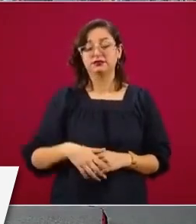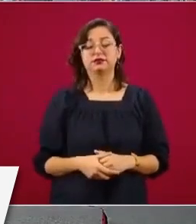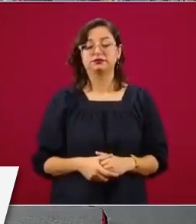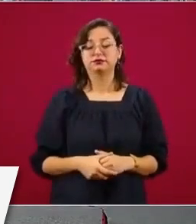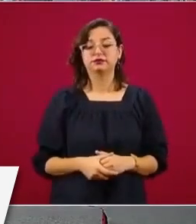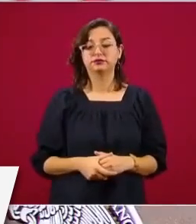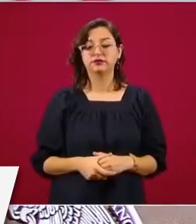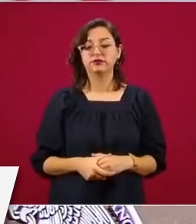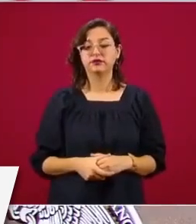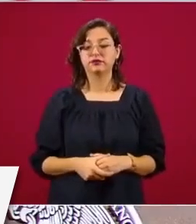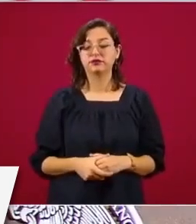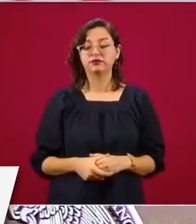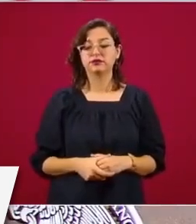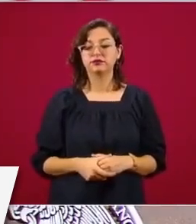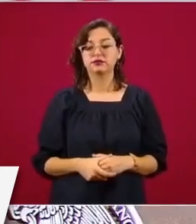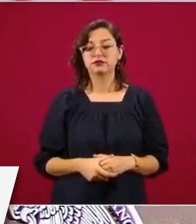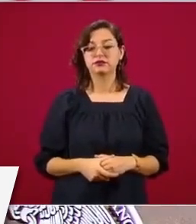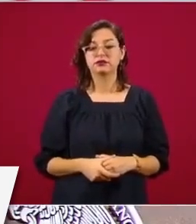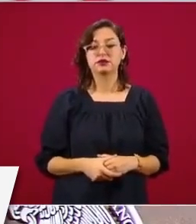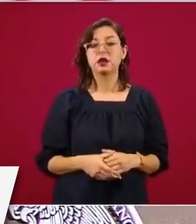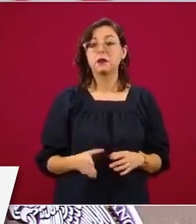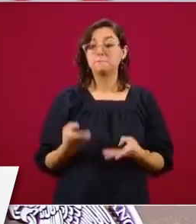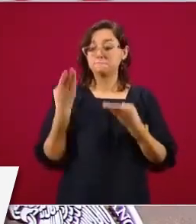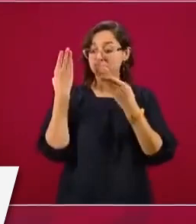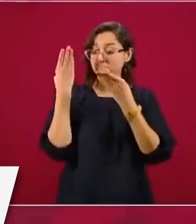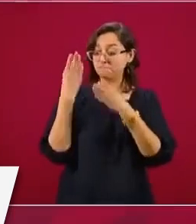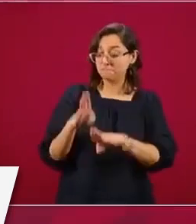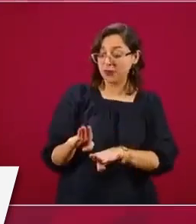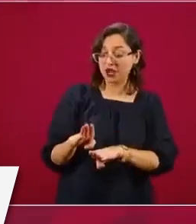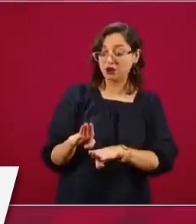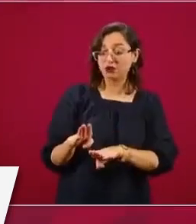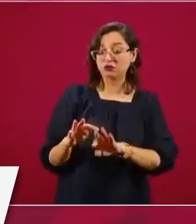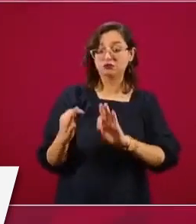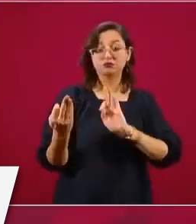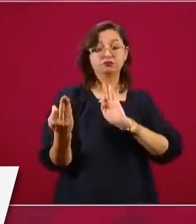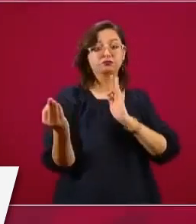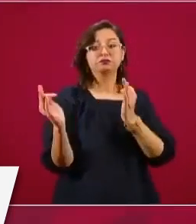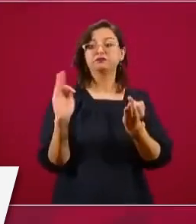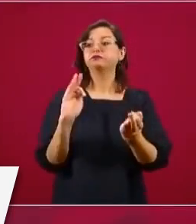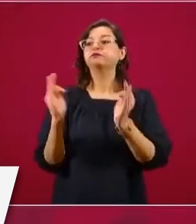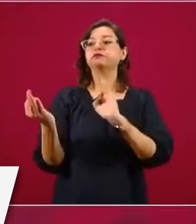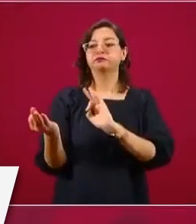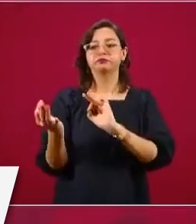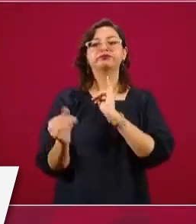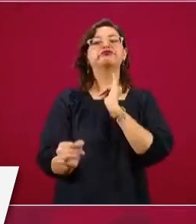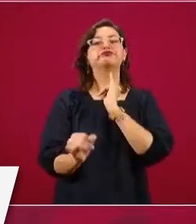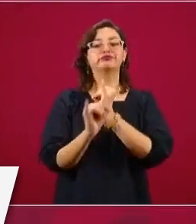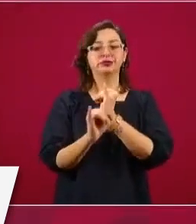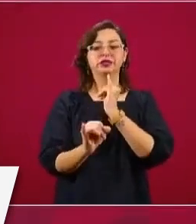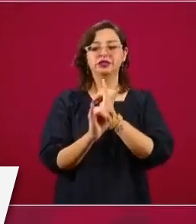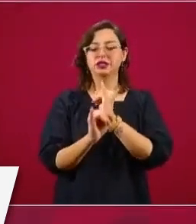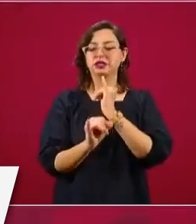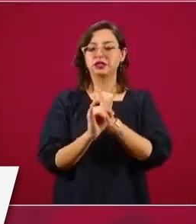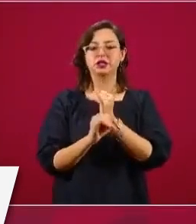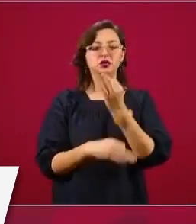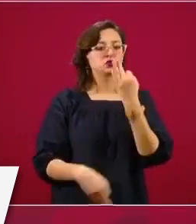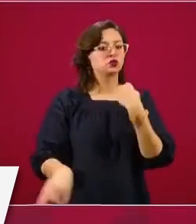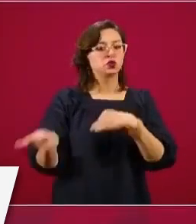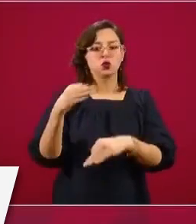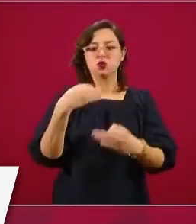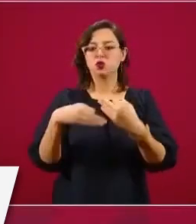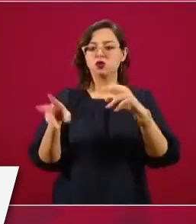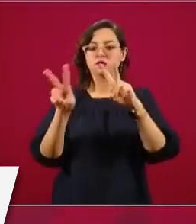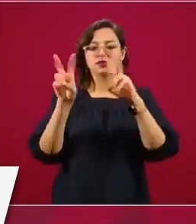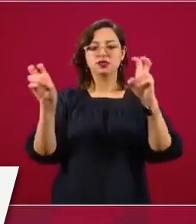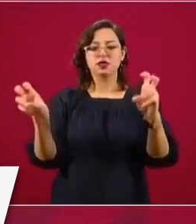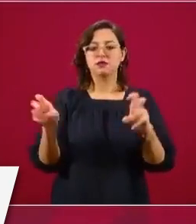donde exista una sucursal va a haber comunicación por internet para hacer todas las operaciones con tarjetas.